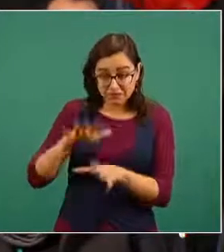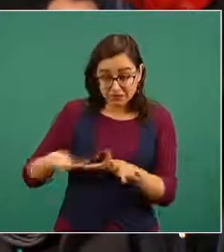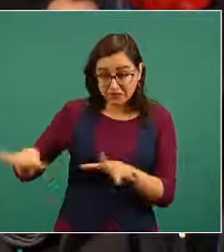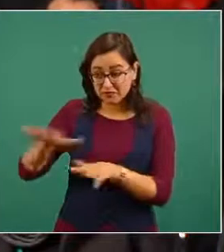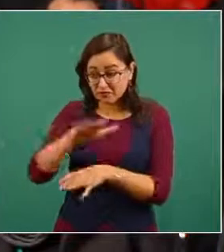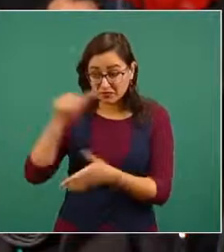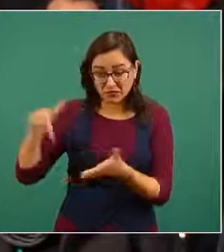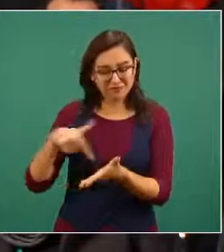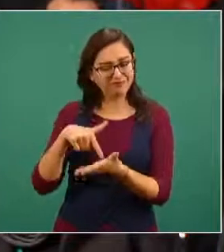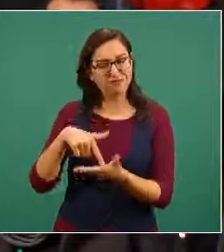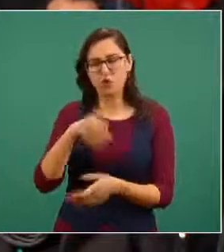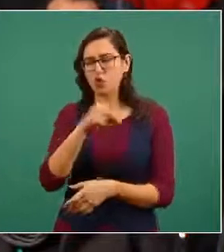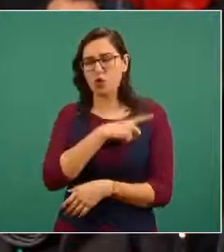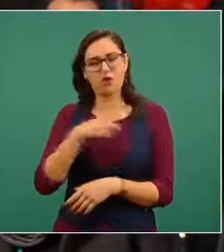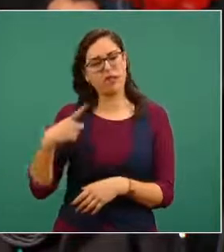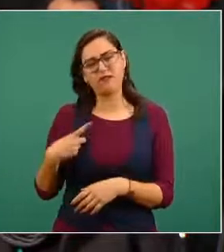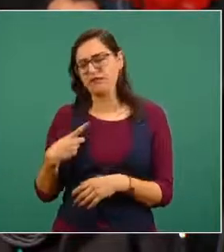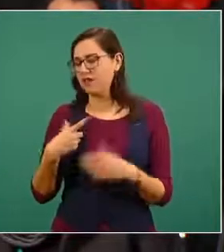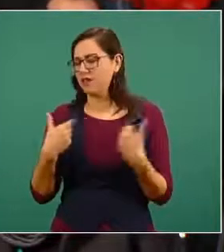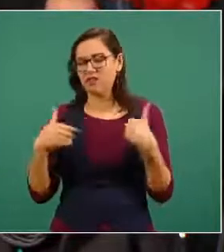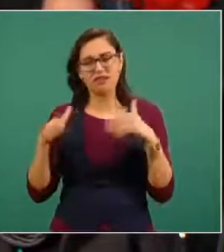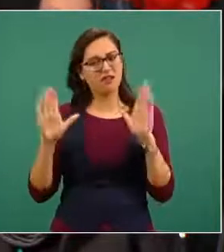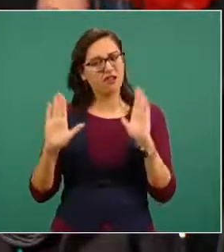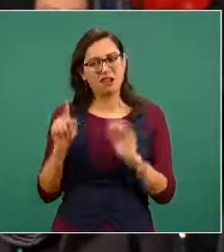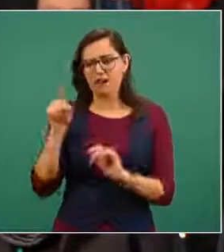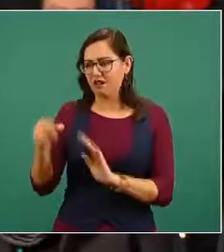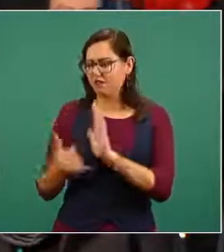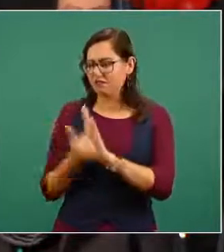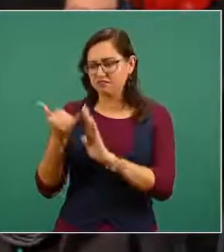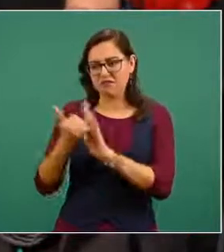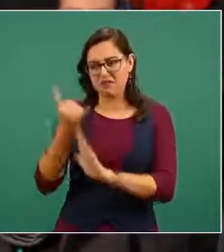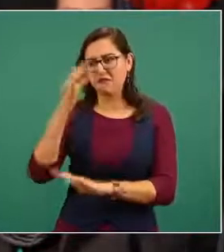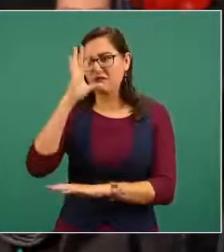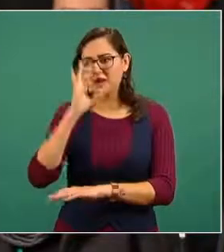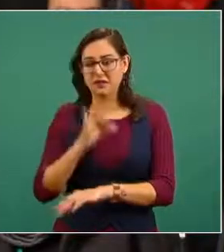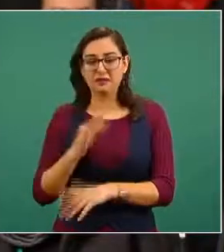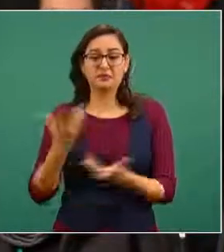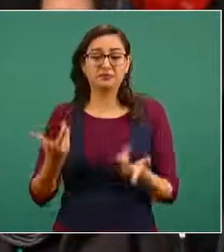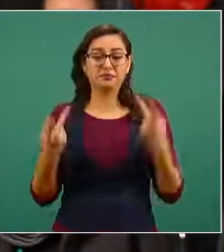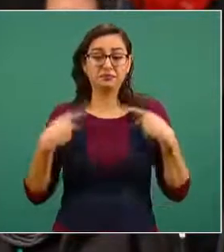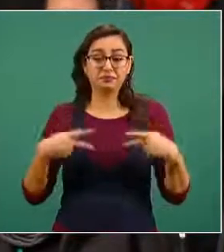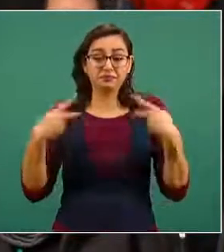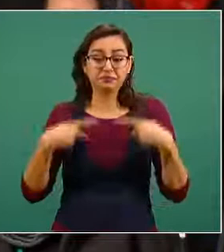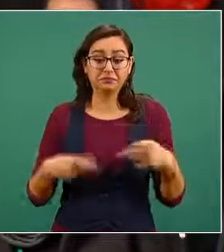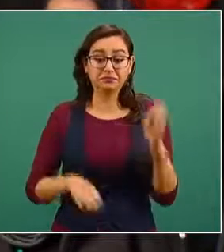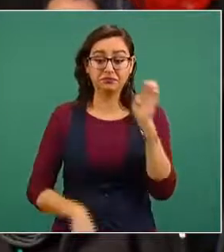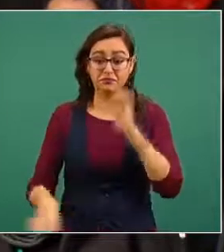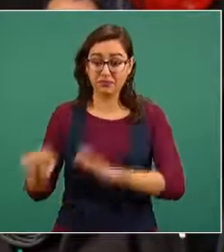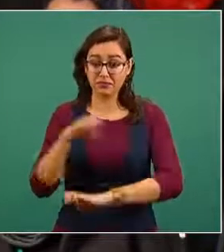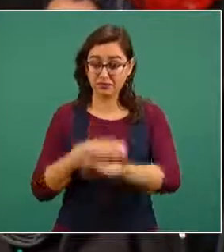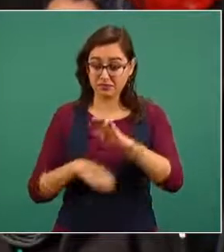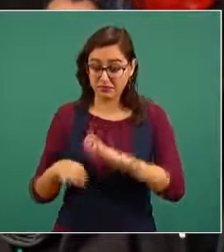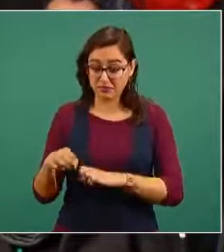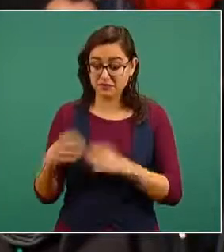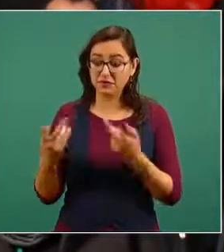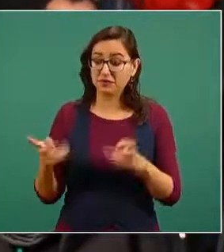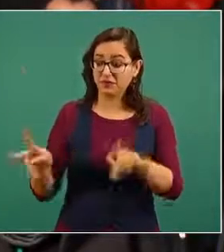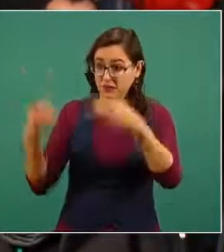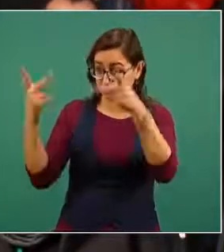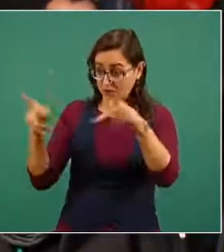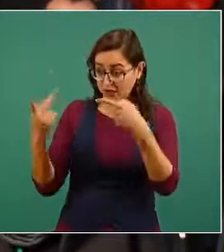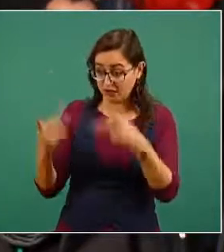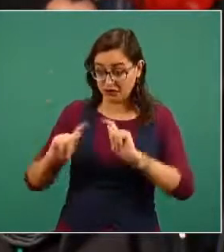además de todo está más que confirmado que la empresa abandonó a su suerte a los pobladores al momento en que vendió